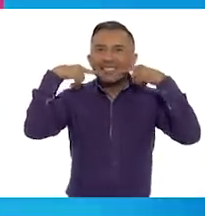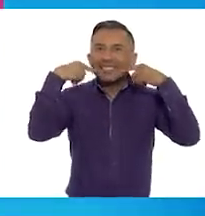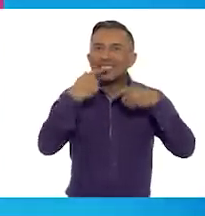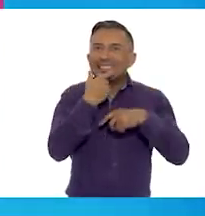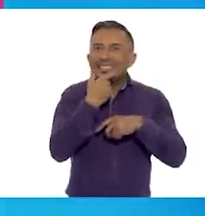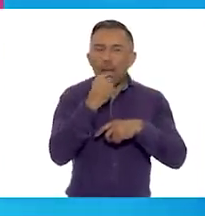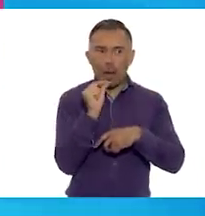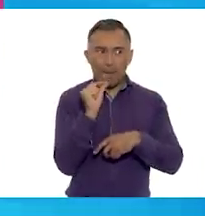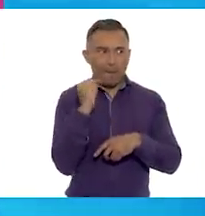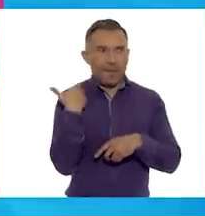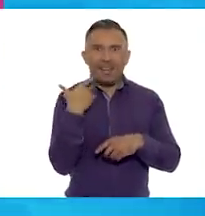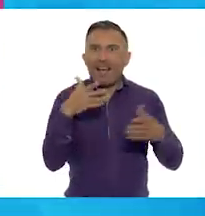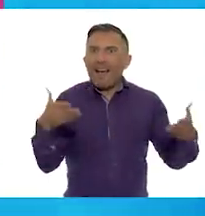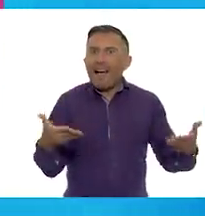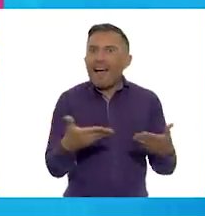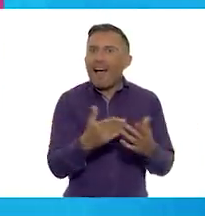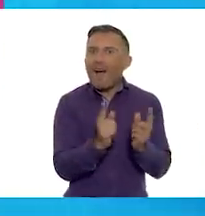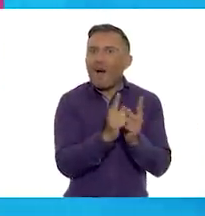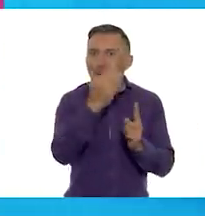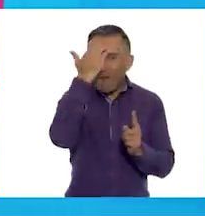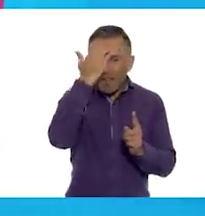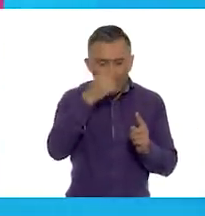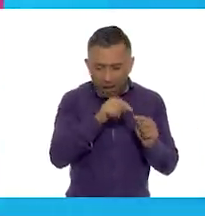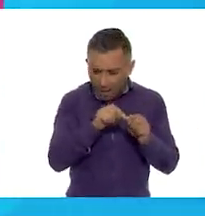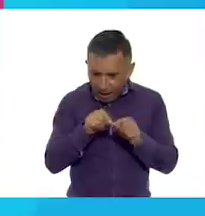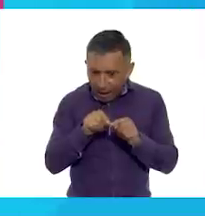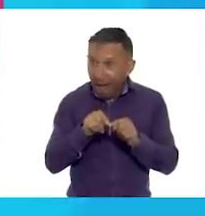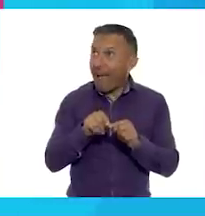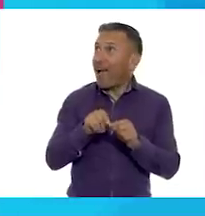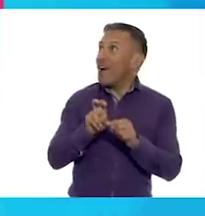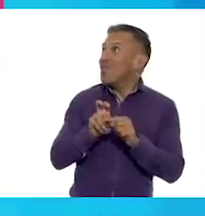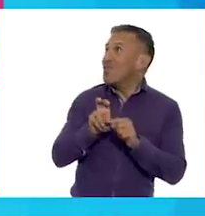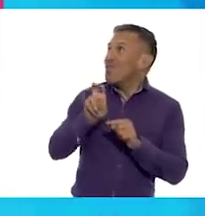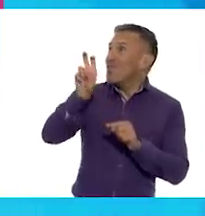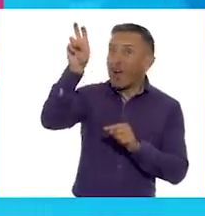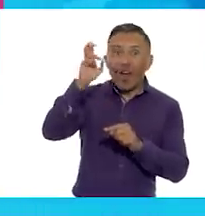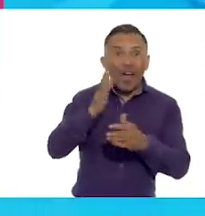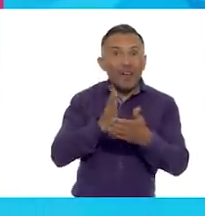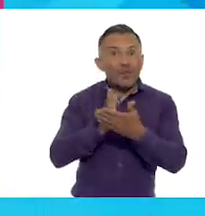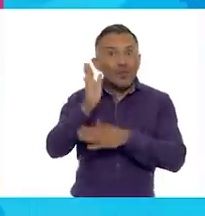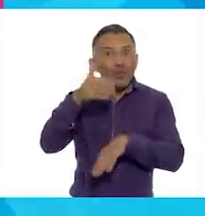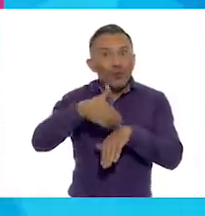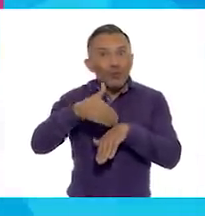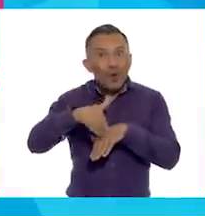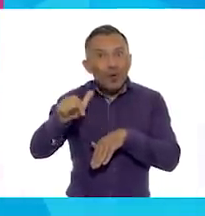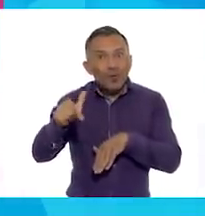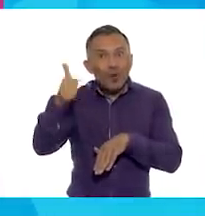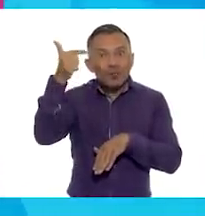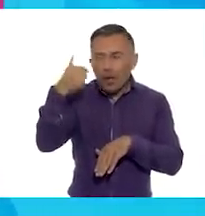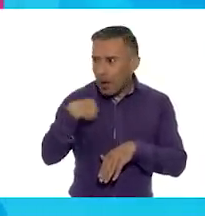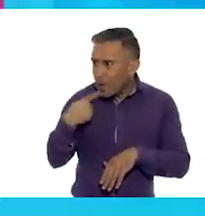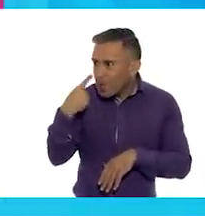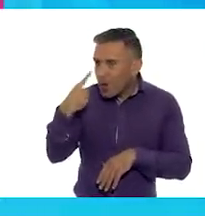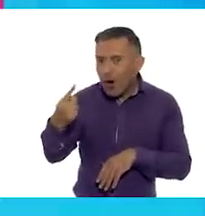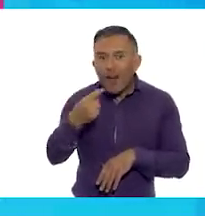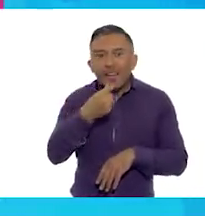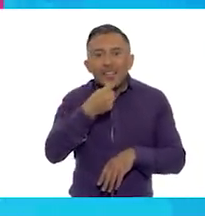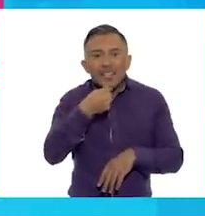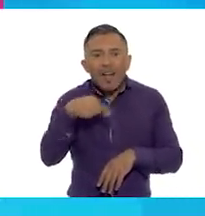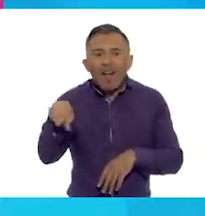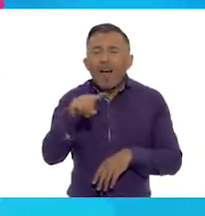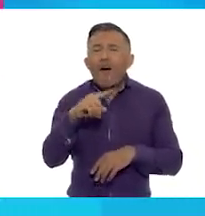¡Ah! ¡Y me tocó subir a la casilla número doce! ¡Uy! Ahí vemos a las niñas jugando juntas y se ven